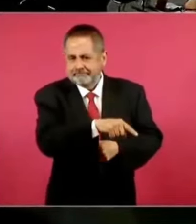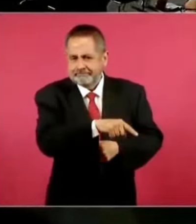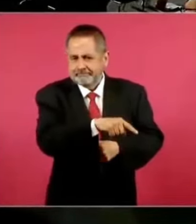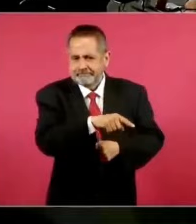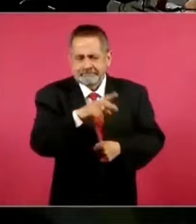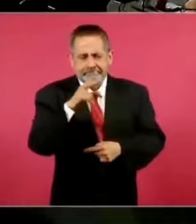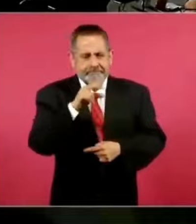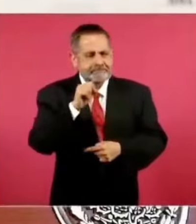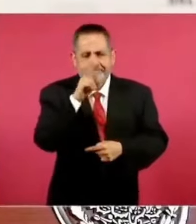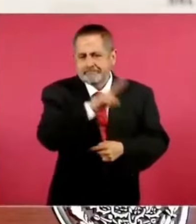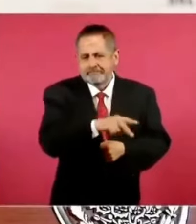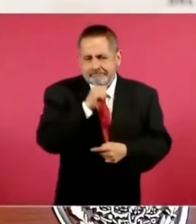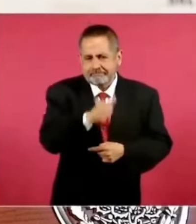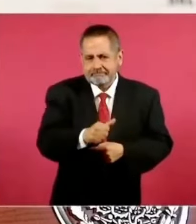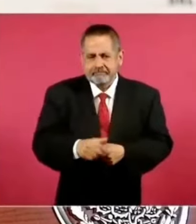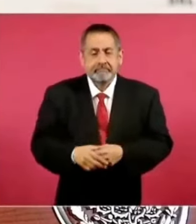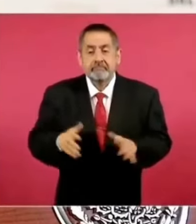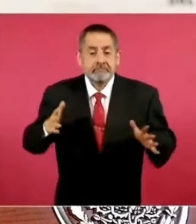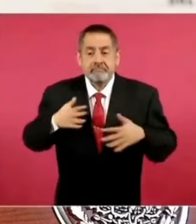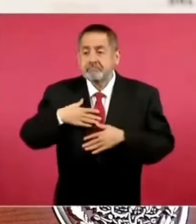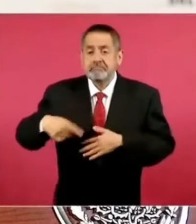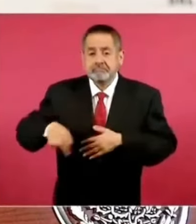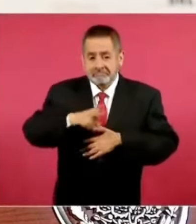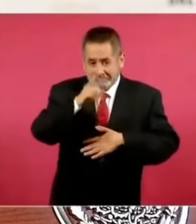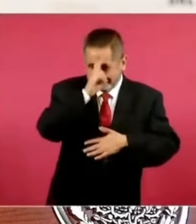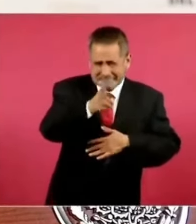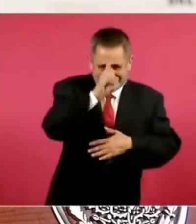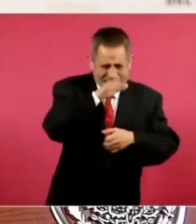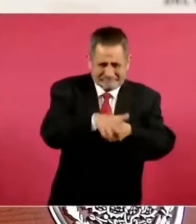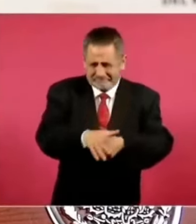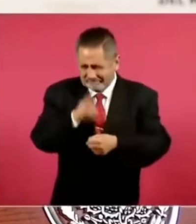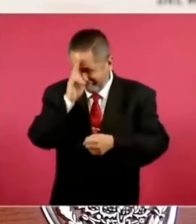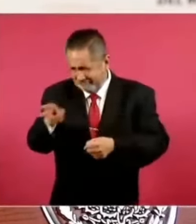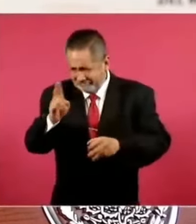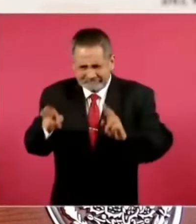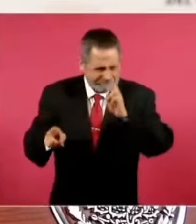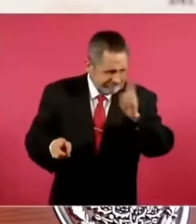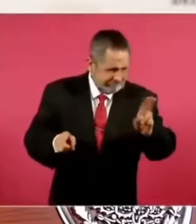censura, no censura porque